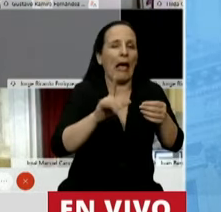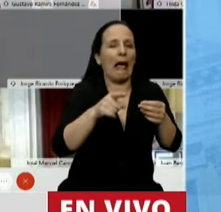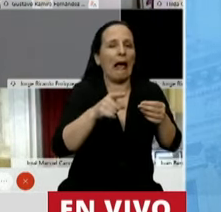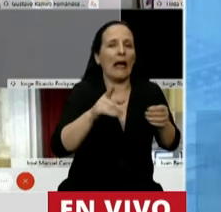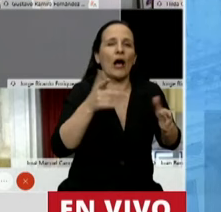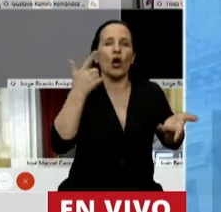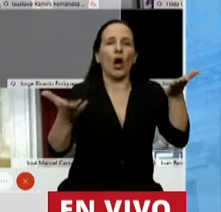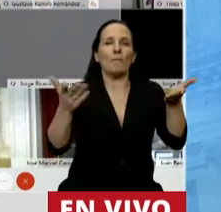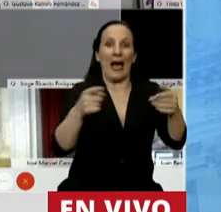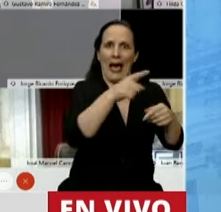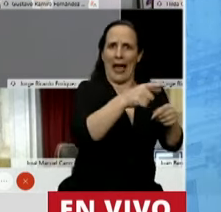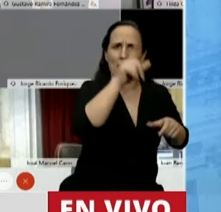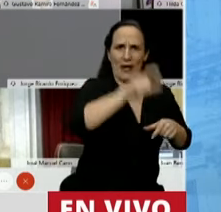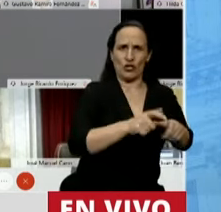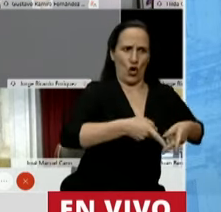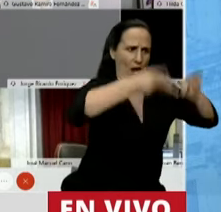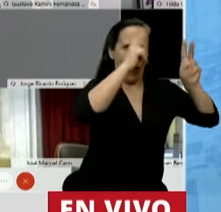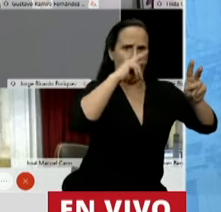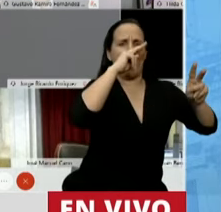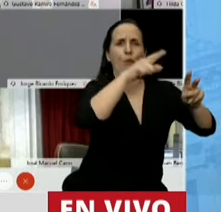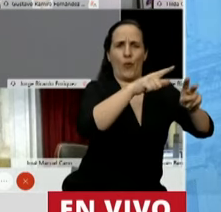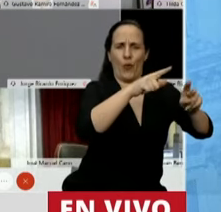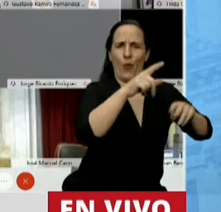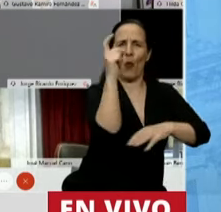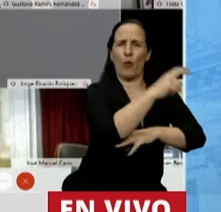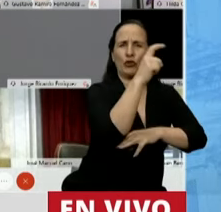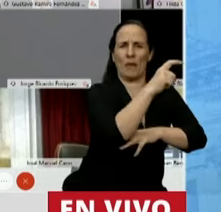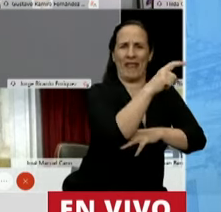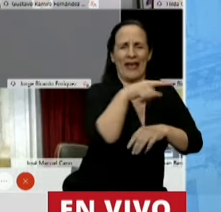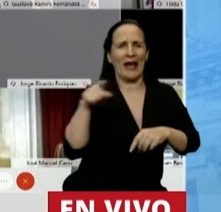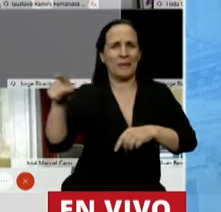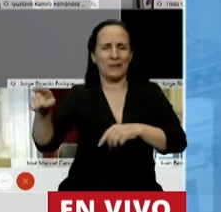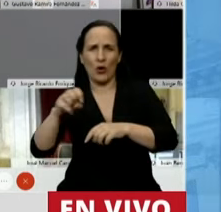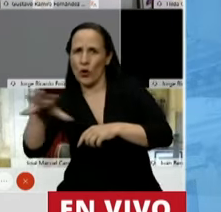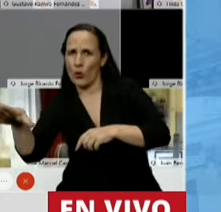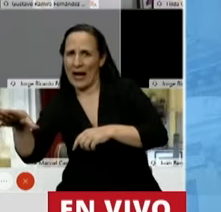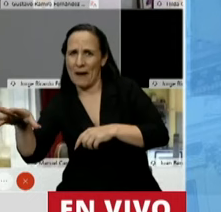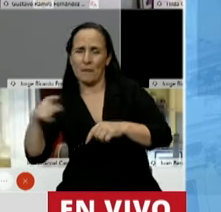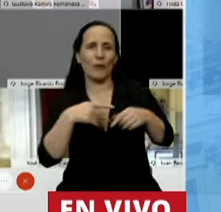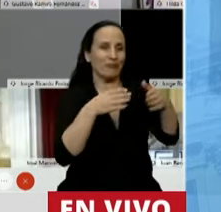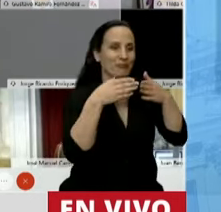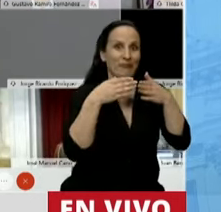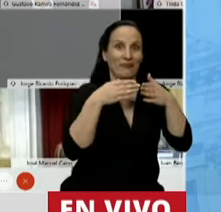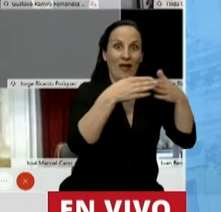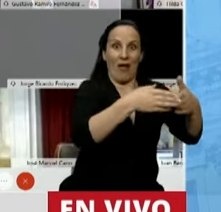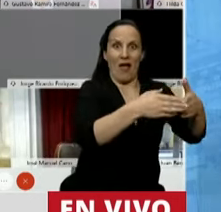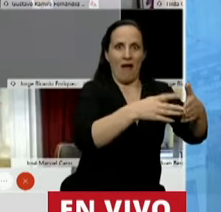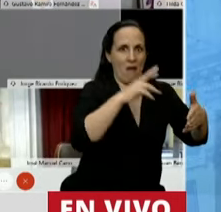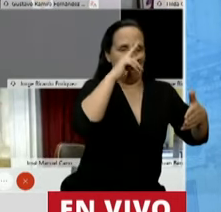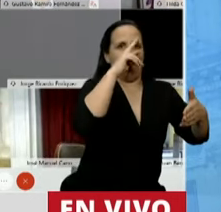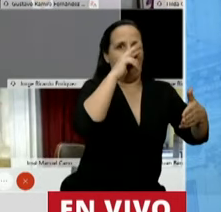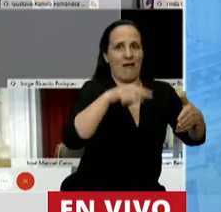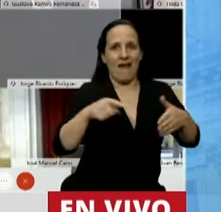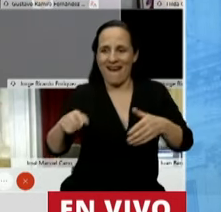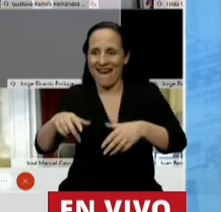con un campo. Asimila una Ferrari con un tractor. Asimila un yate con una cosechadora. Y ese